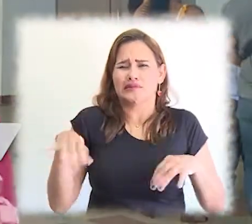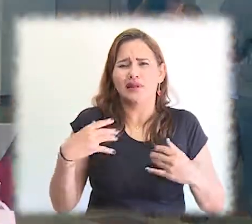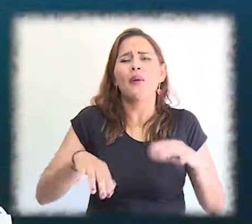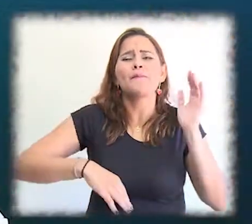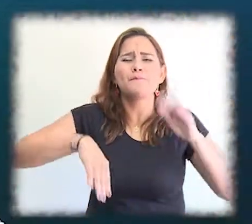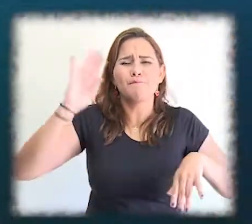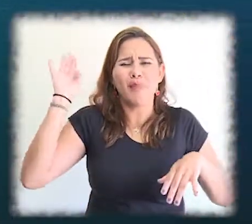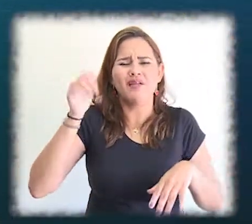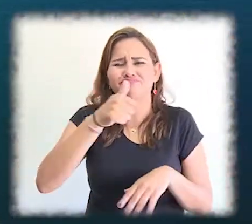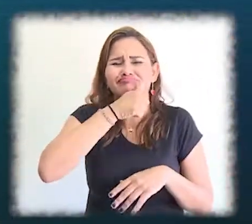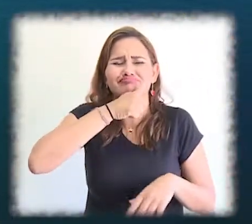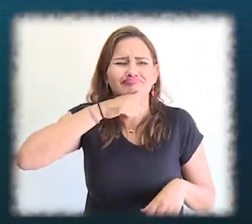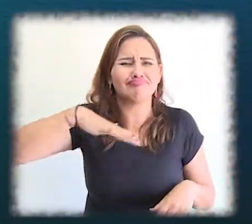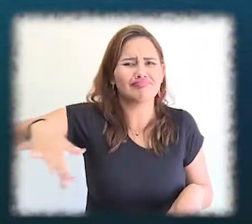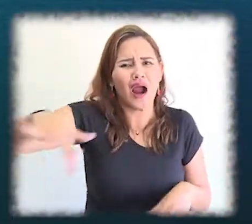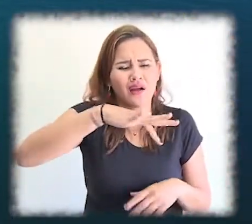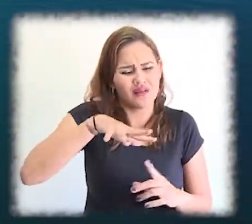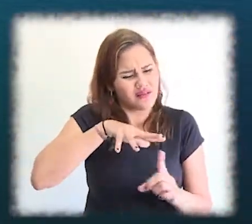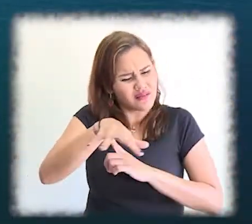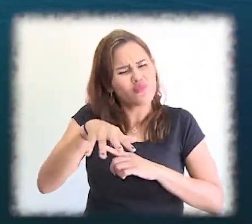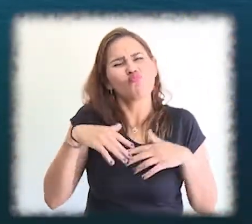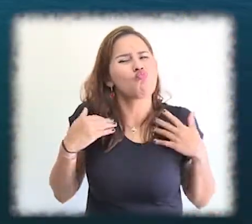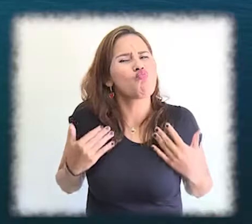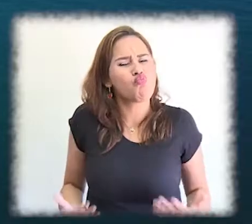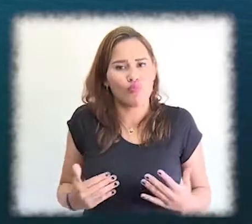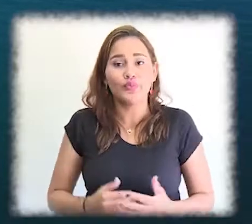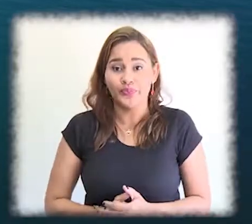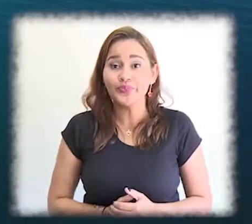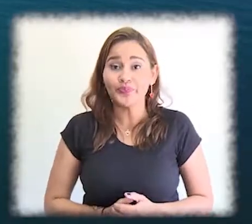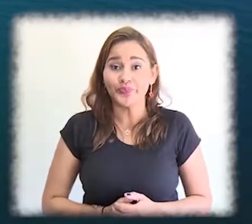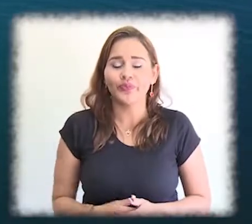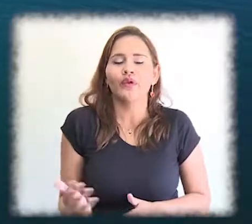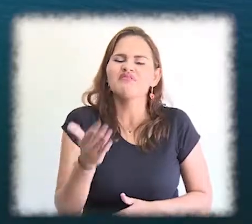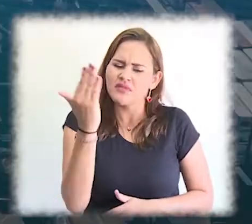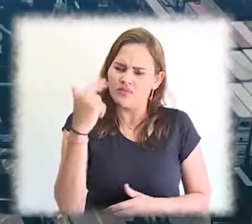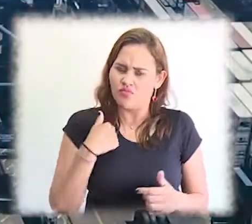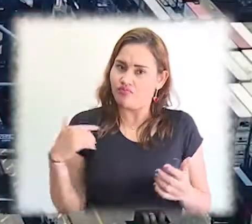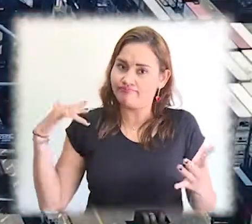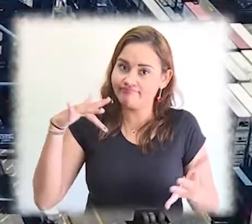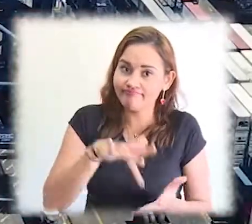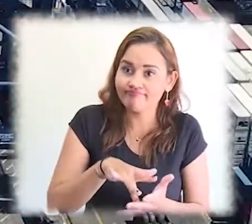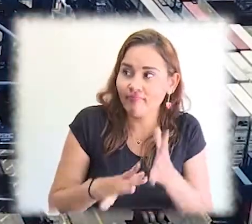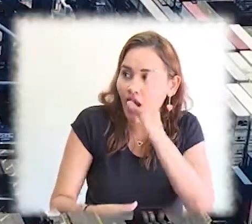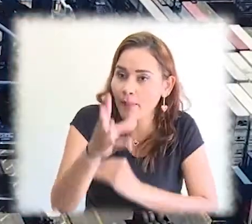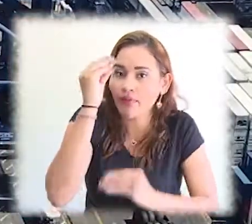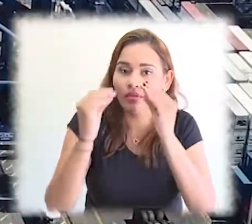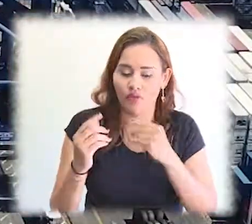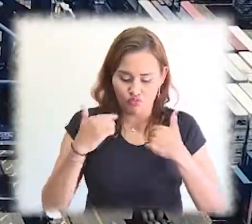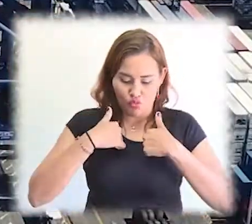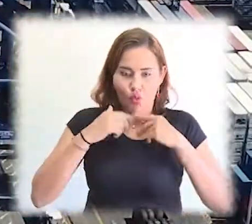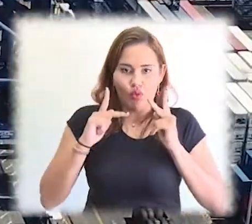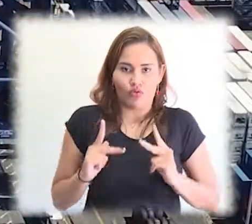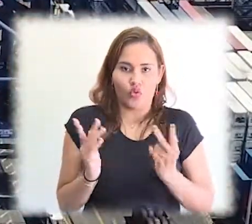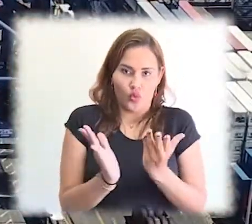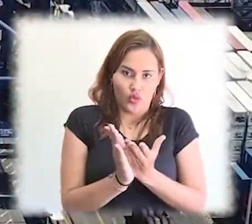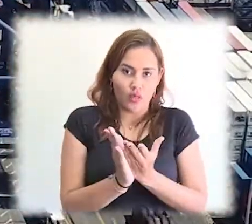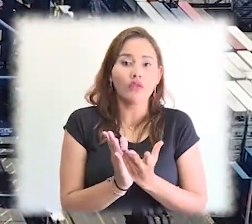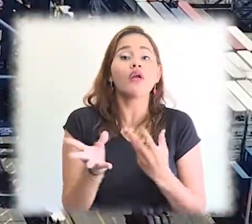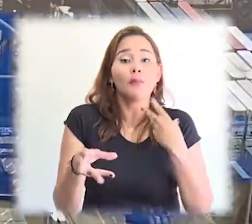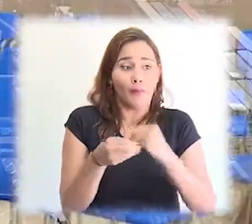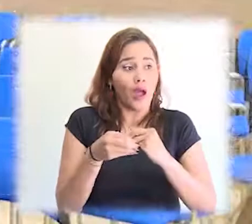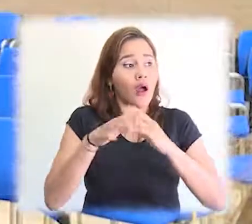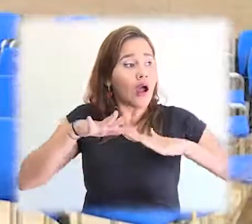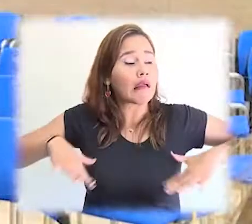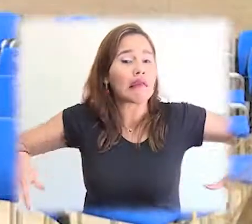estos escenarios, ya que como estudiantes y como habitantes de acá, del Magdalena, vamos a tener mejor conocimiento sobre esta